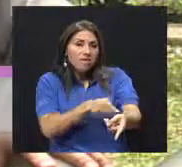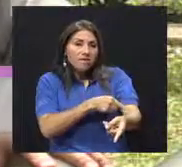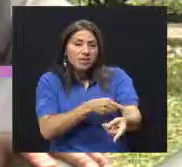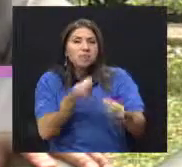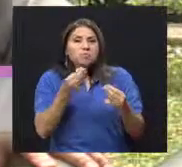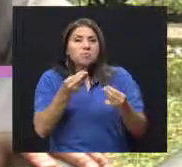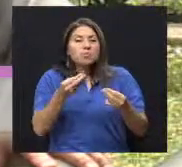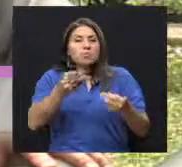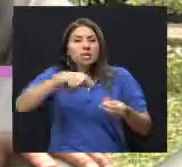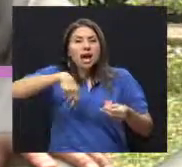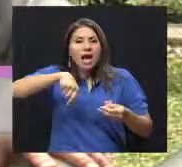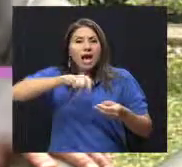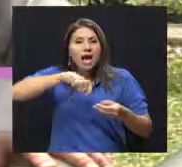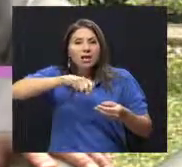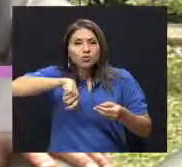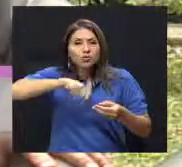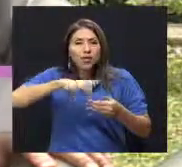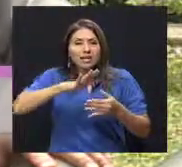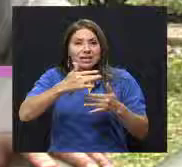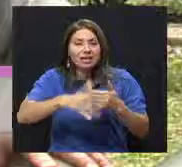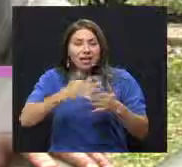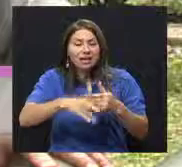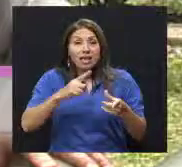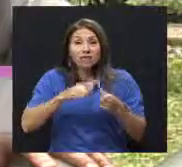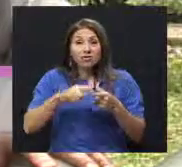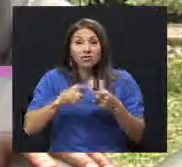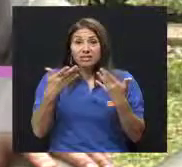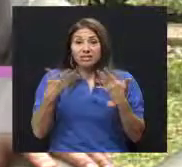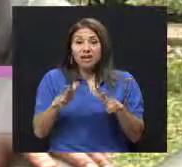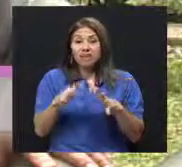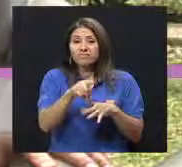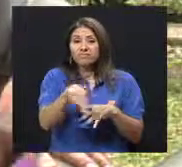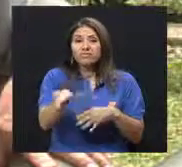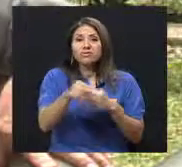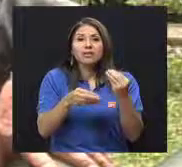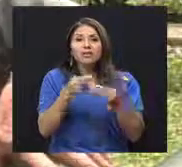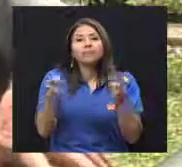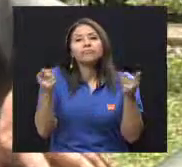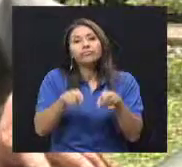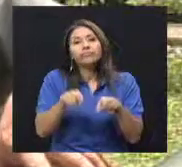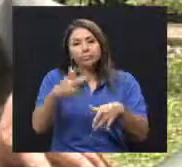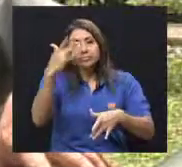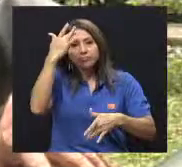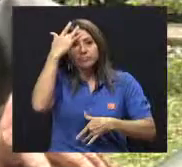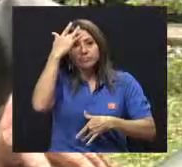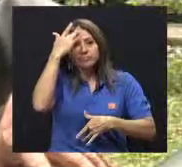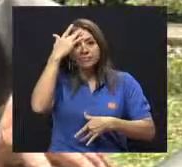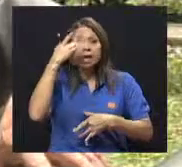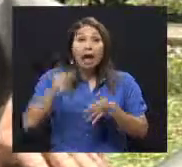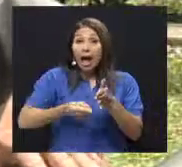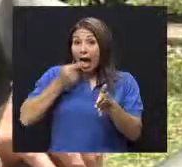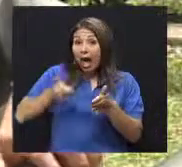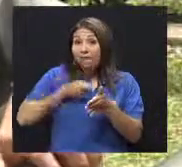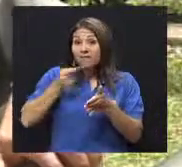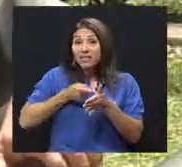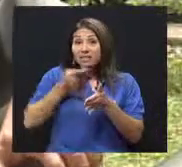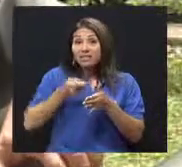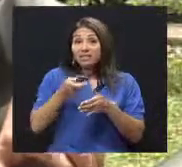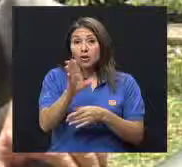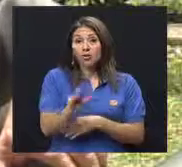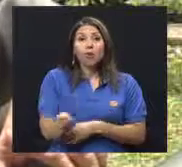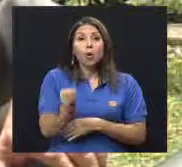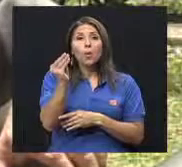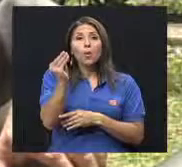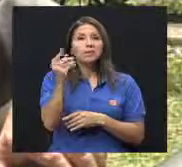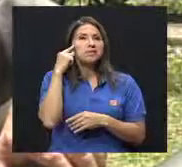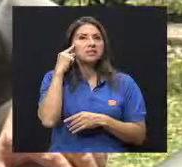predispone, que ya es el antecesor de la diabetes. Estos chiquillos incluso a veces hacen una dieta, no comen